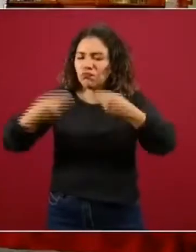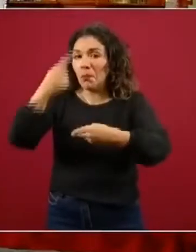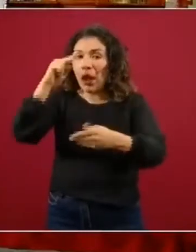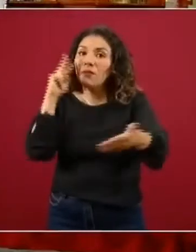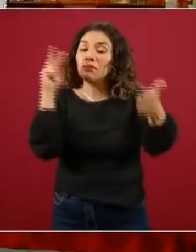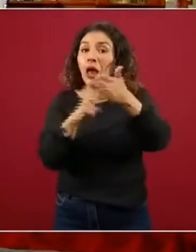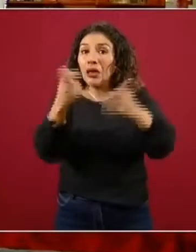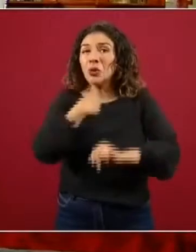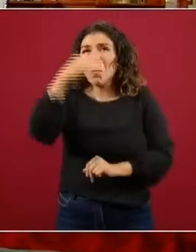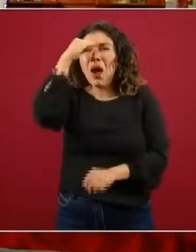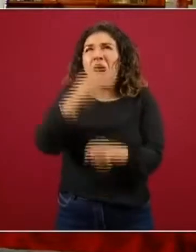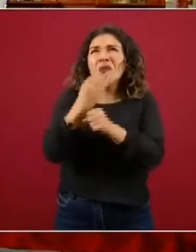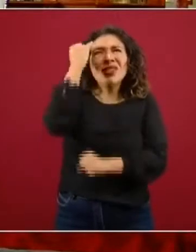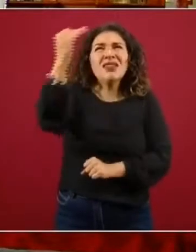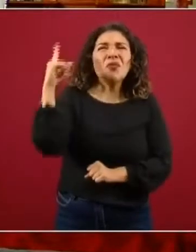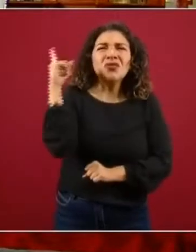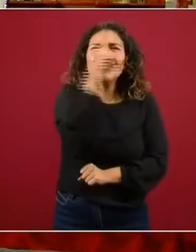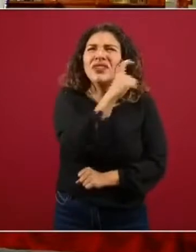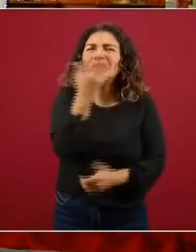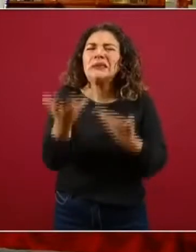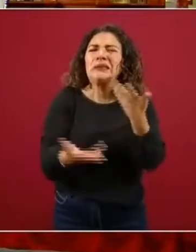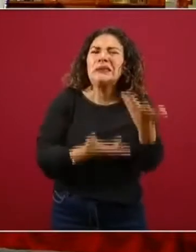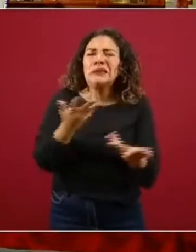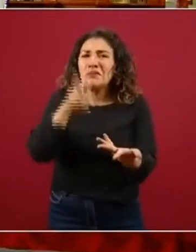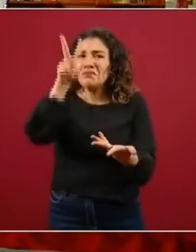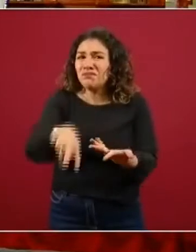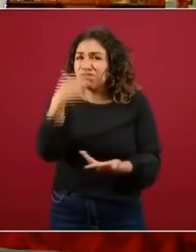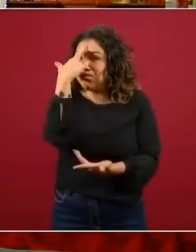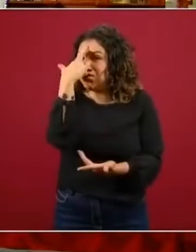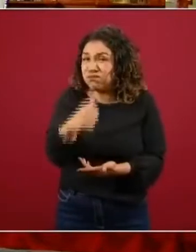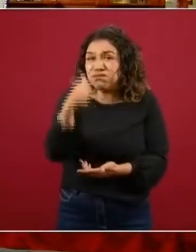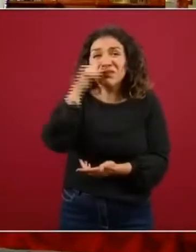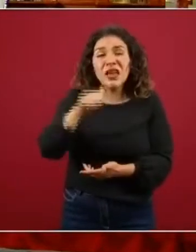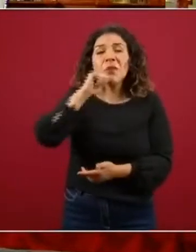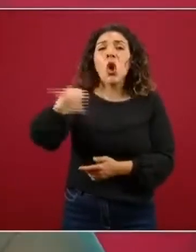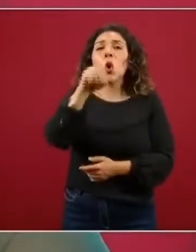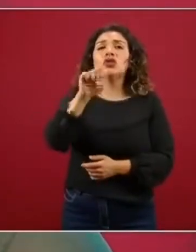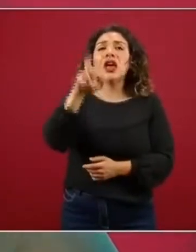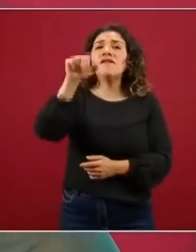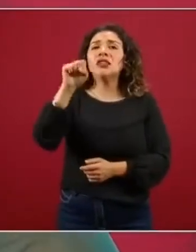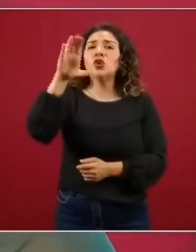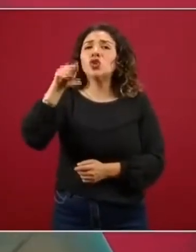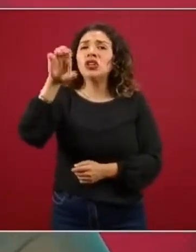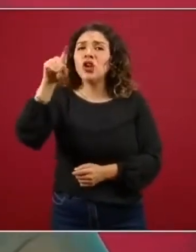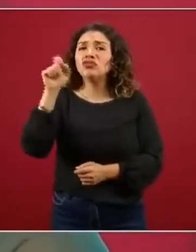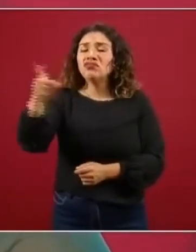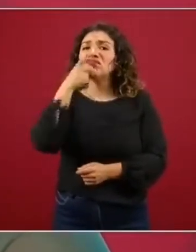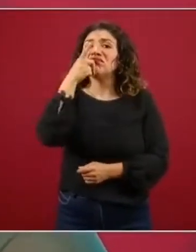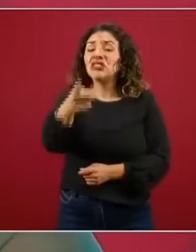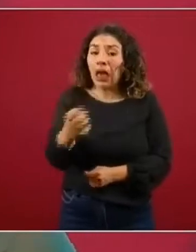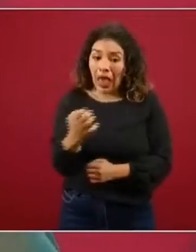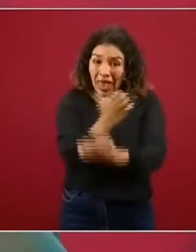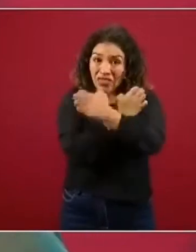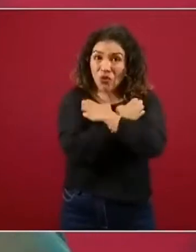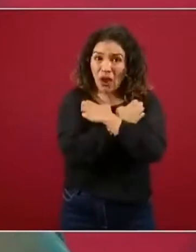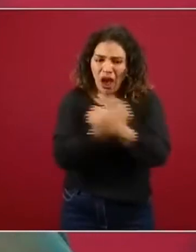en estos tiempos difíciles cuánta razón tuvo siempre José Vasconcelos al entender a la educación